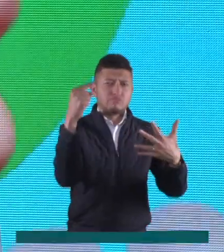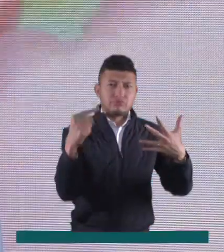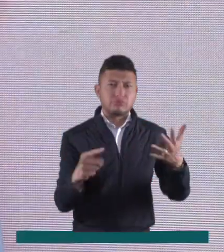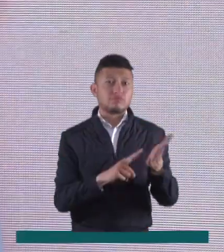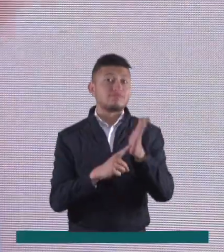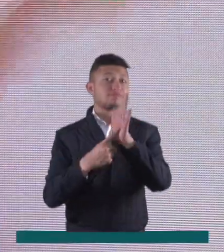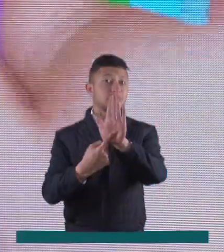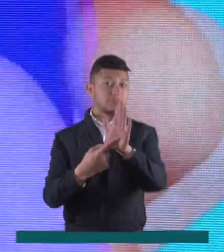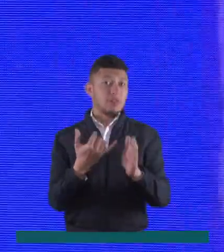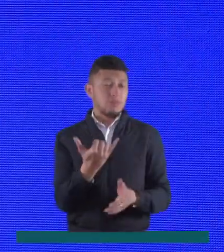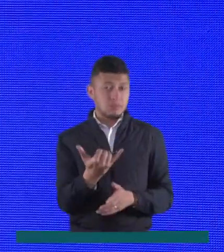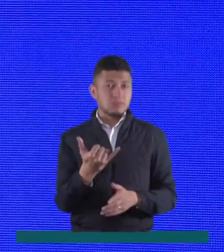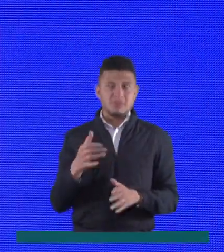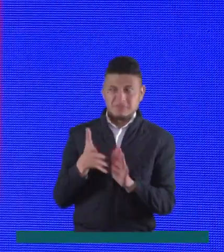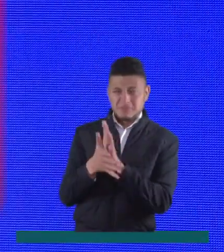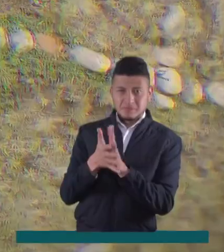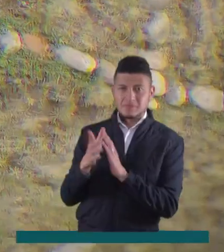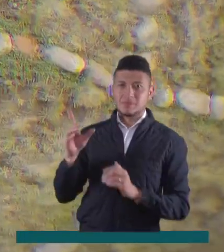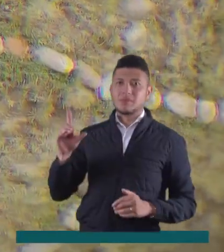Enríquez nos trae más detalles.